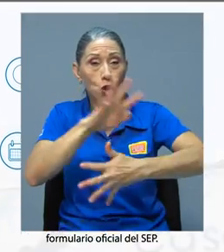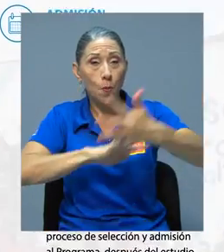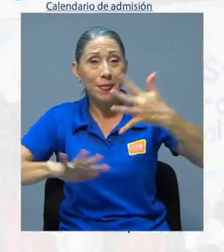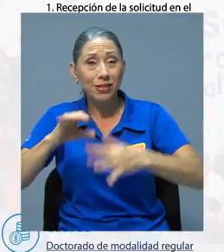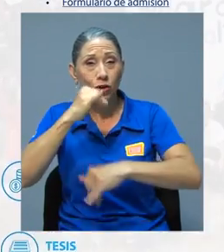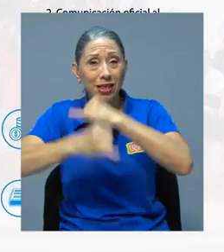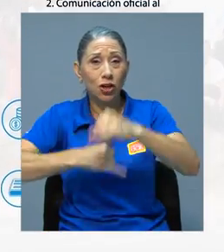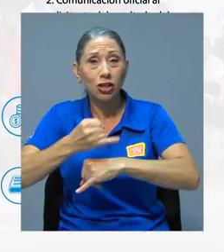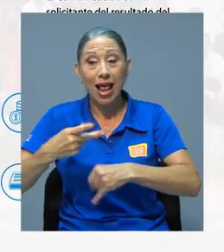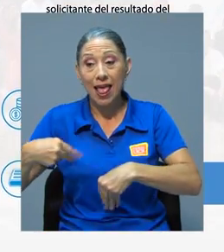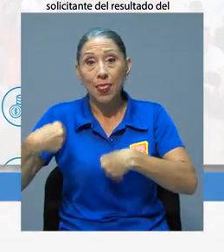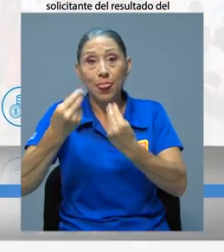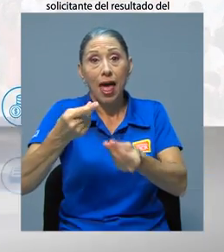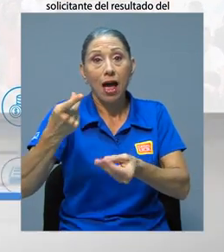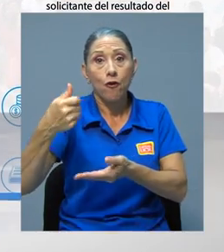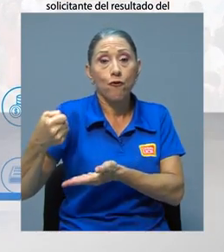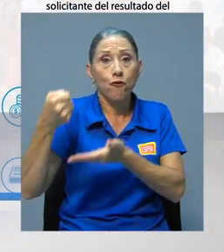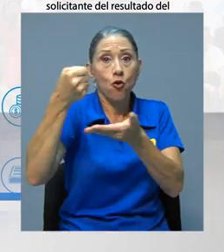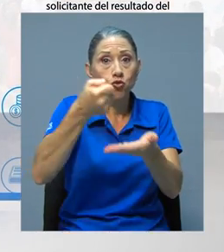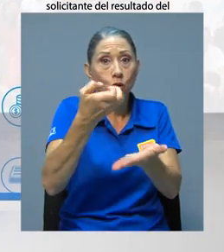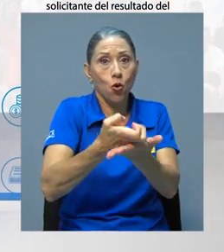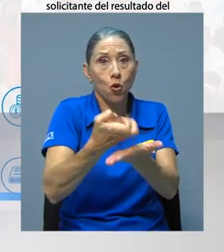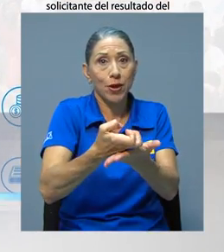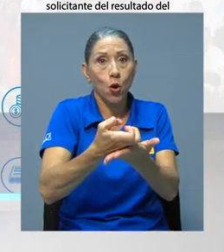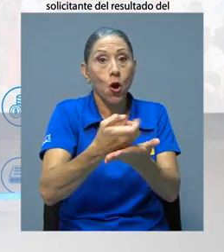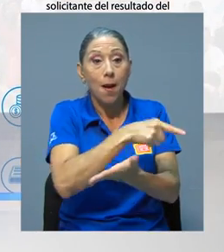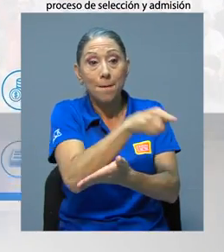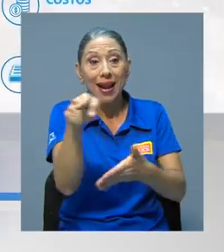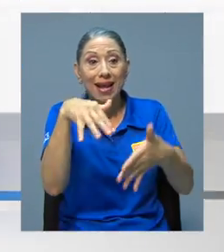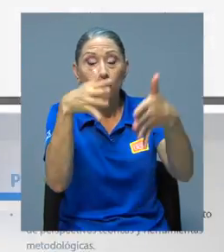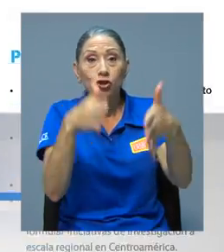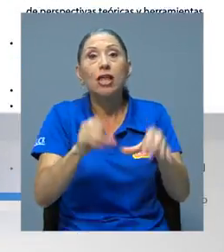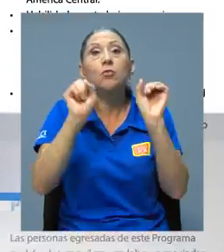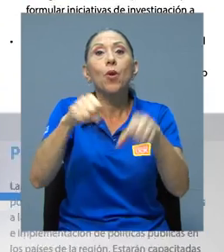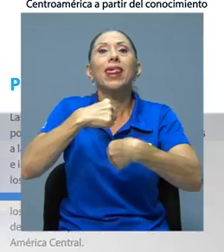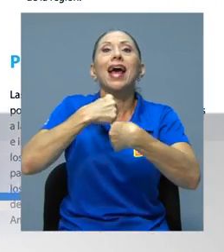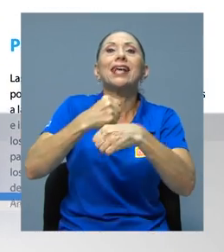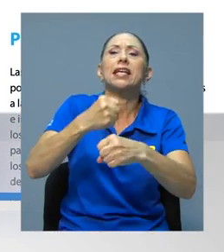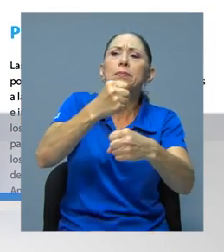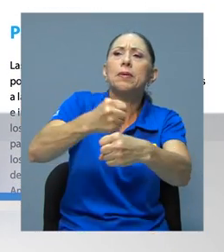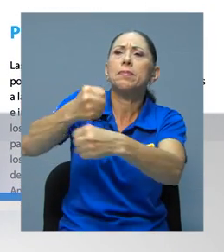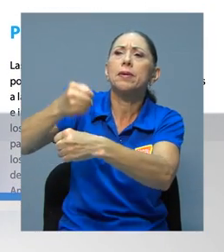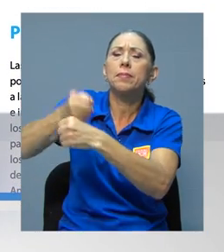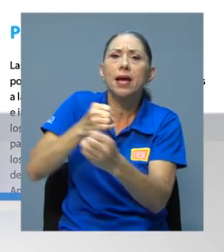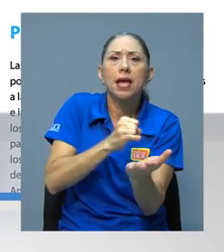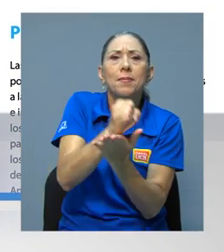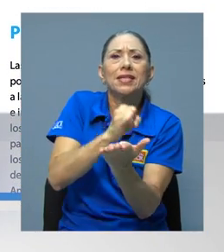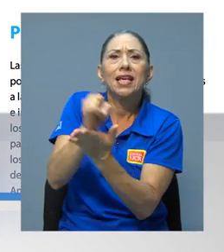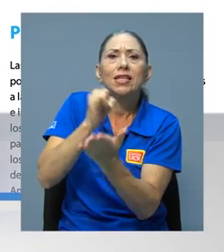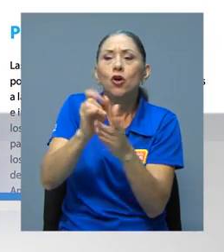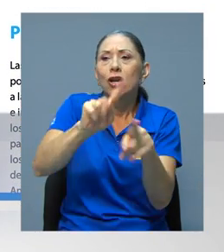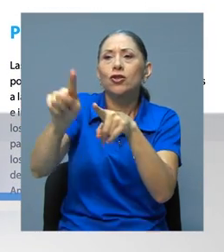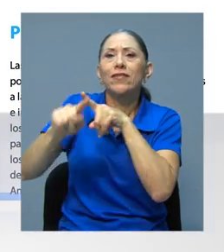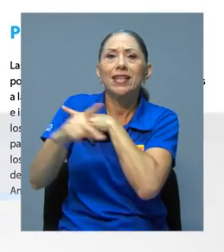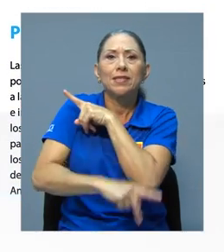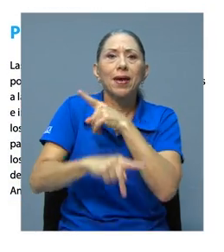Mixto Internacional, un fondo económico para que los estudiantes realicen pasantías de investigación en los países de estudio.